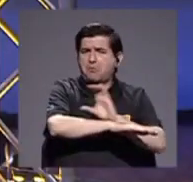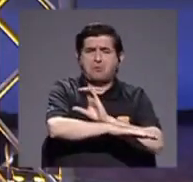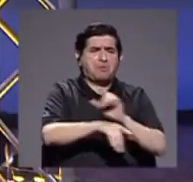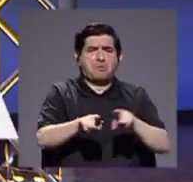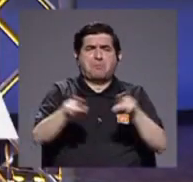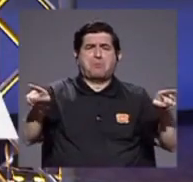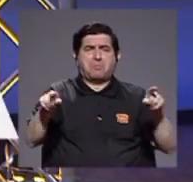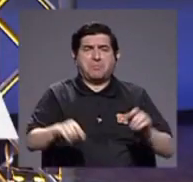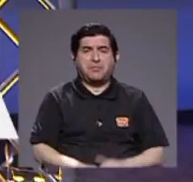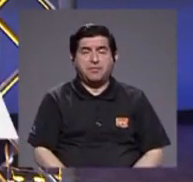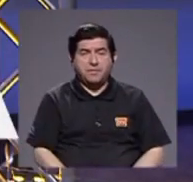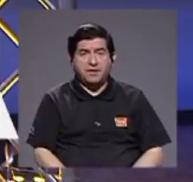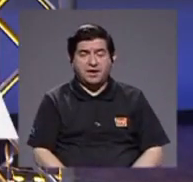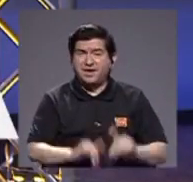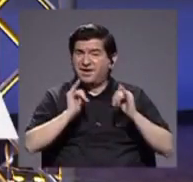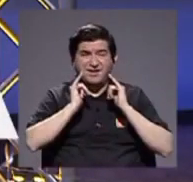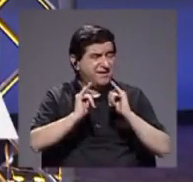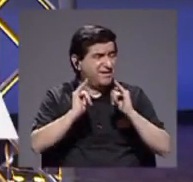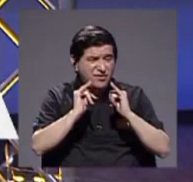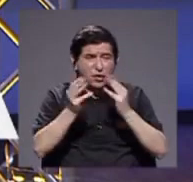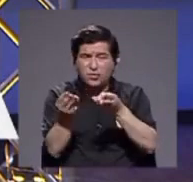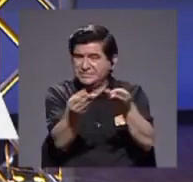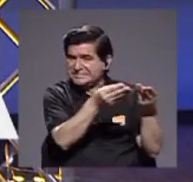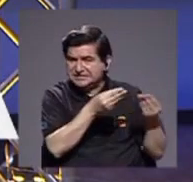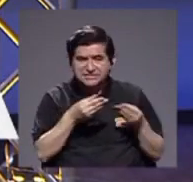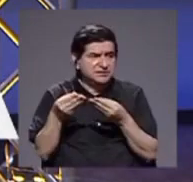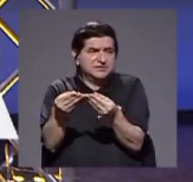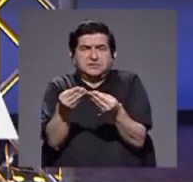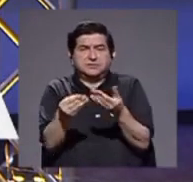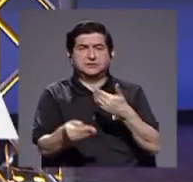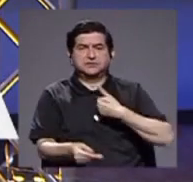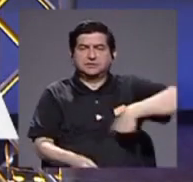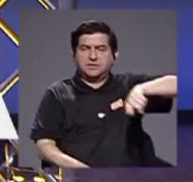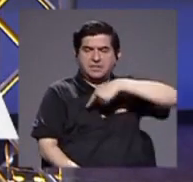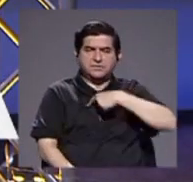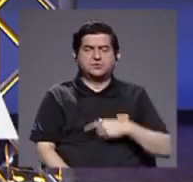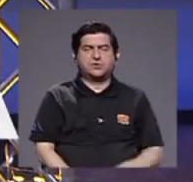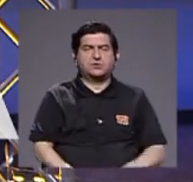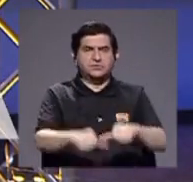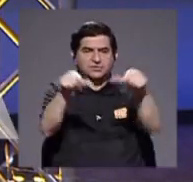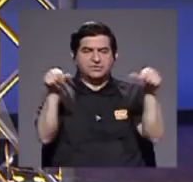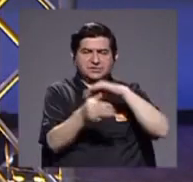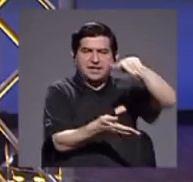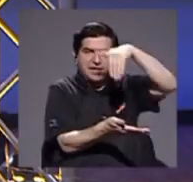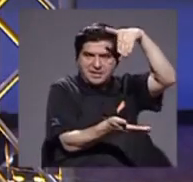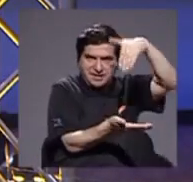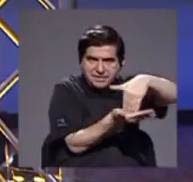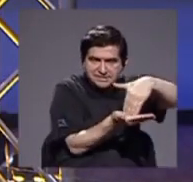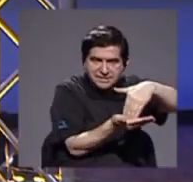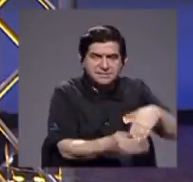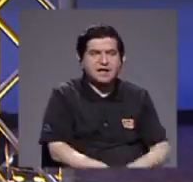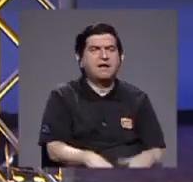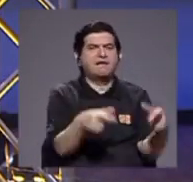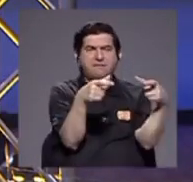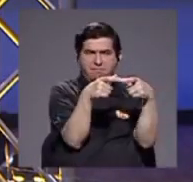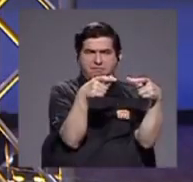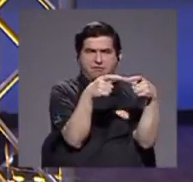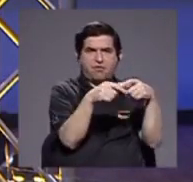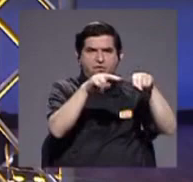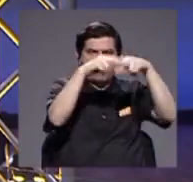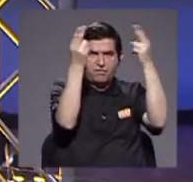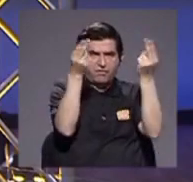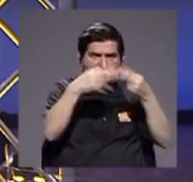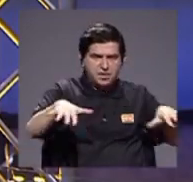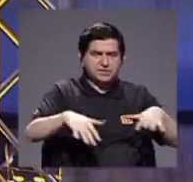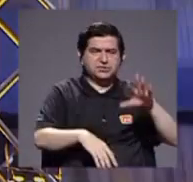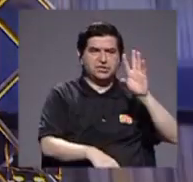En el caso de las desigualdades territoriales, tenemos que mientras en la región central la conectividad de internet por el